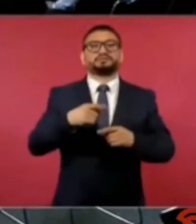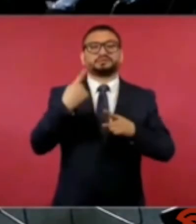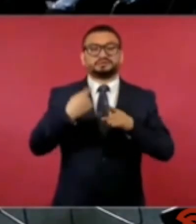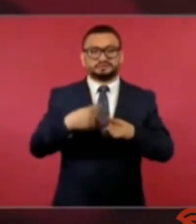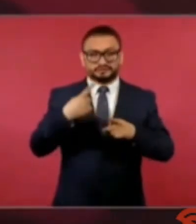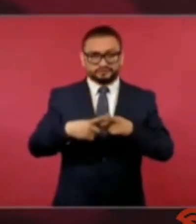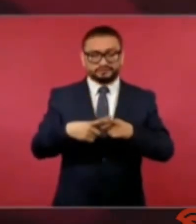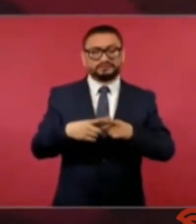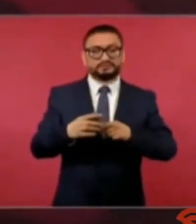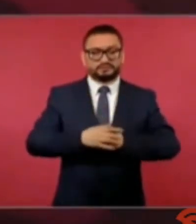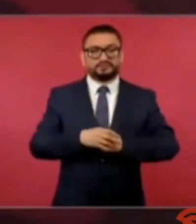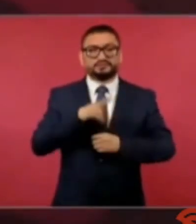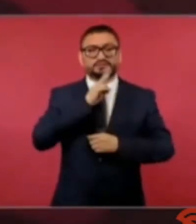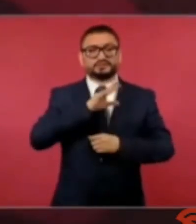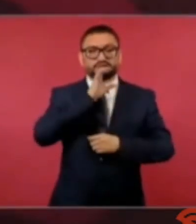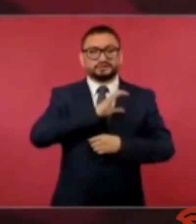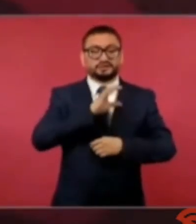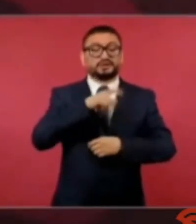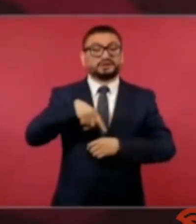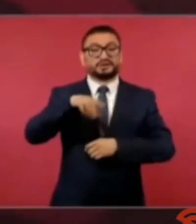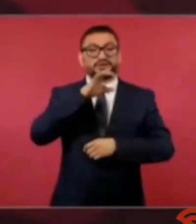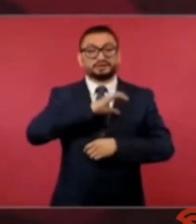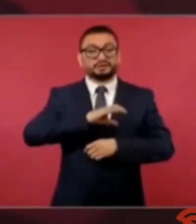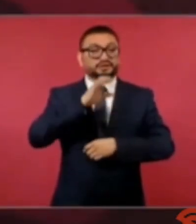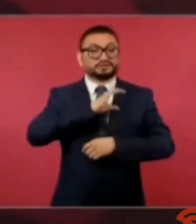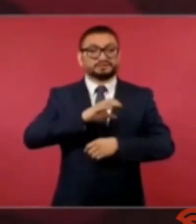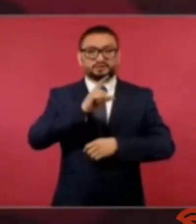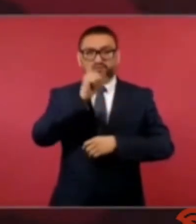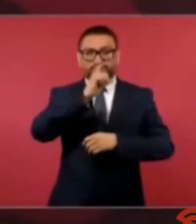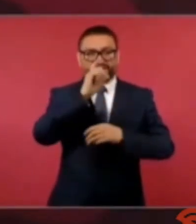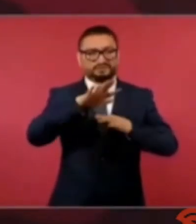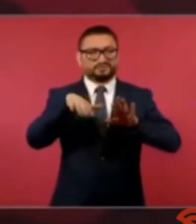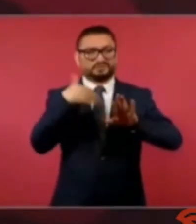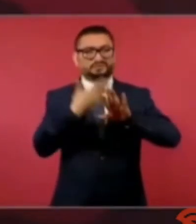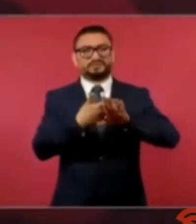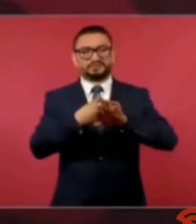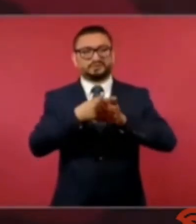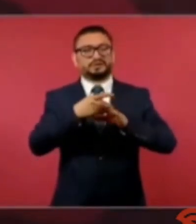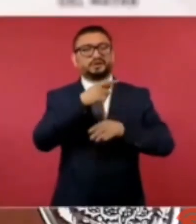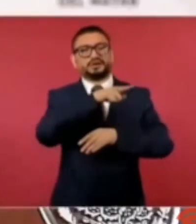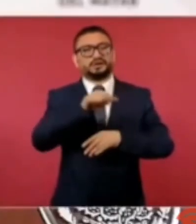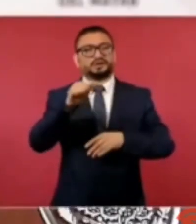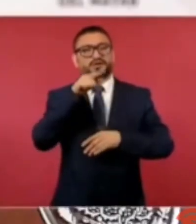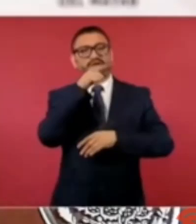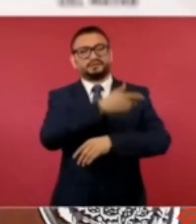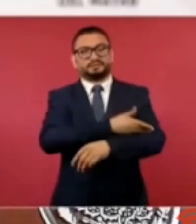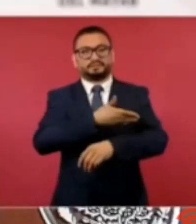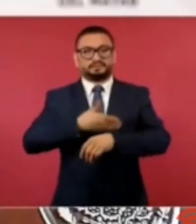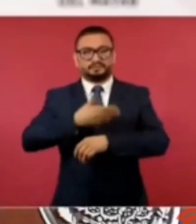Carranza luego del golpe contra el presidente Madero